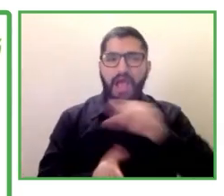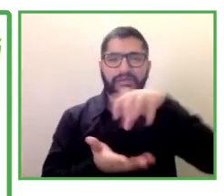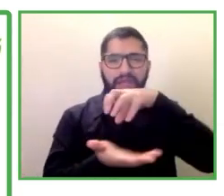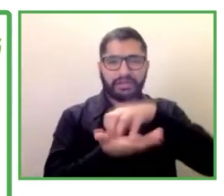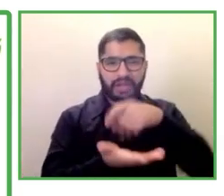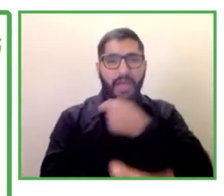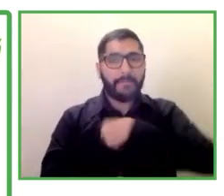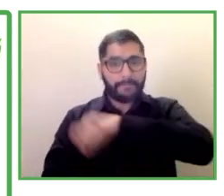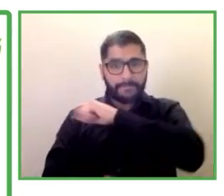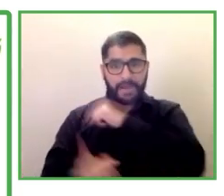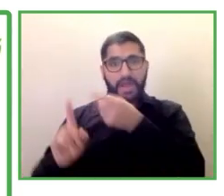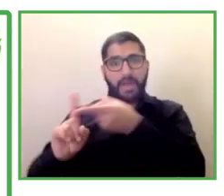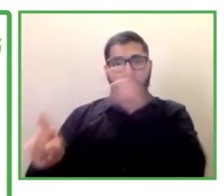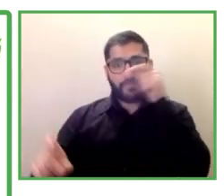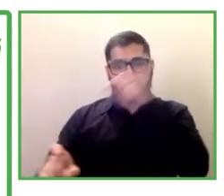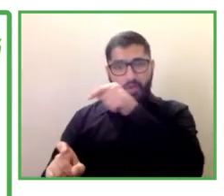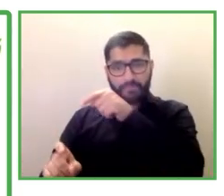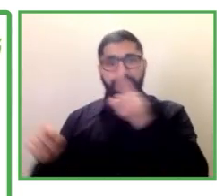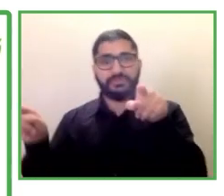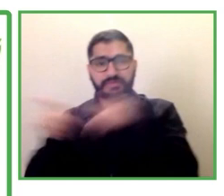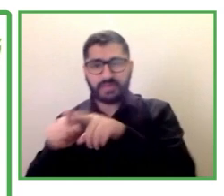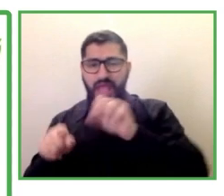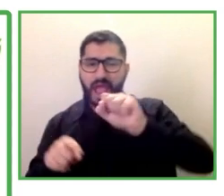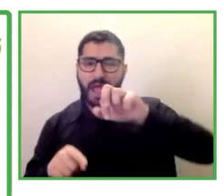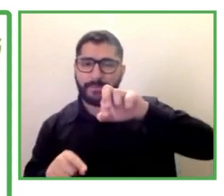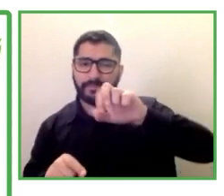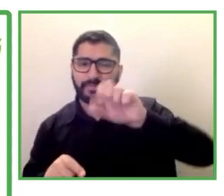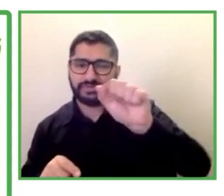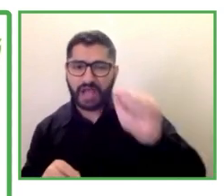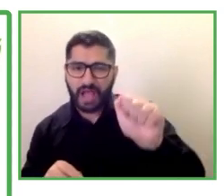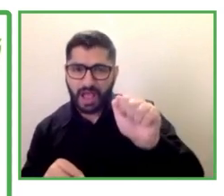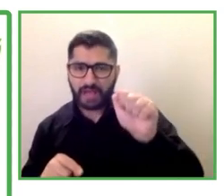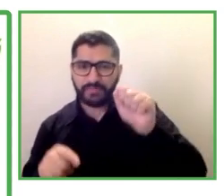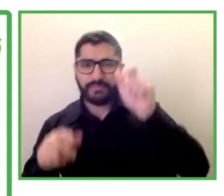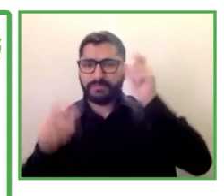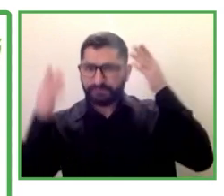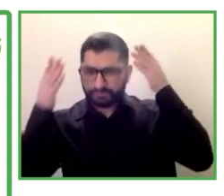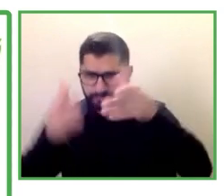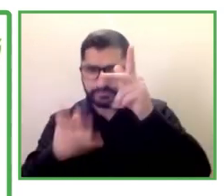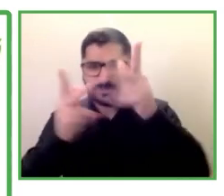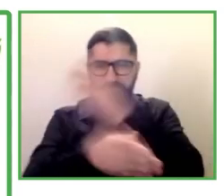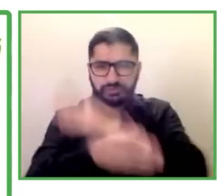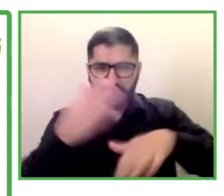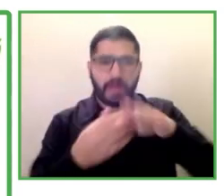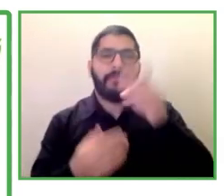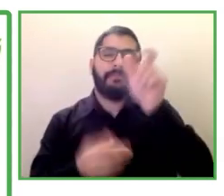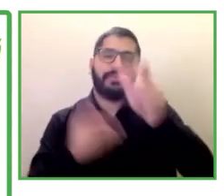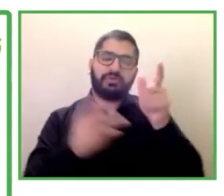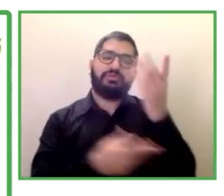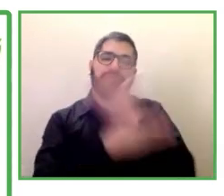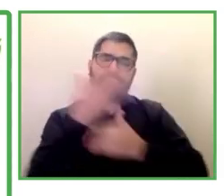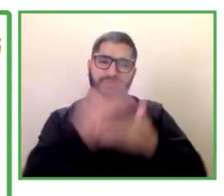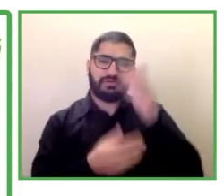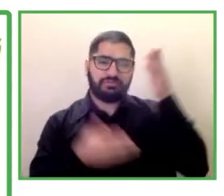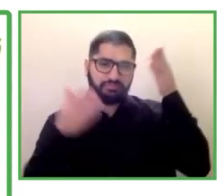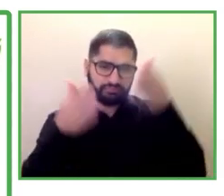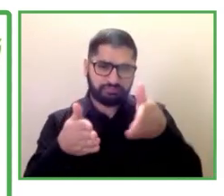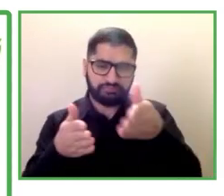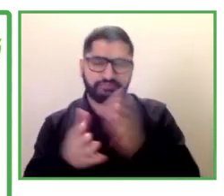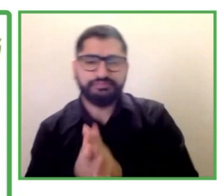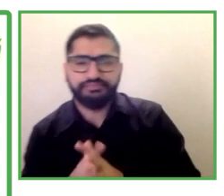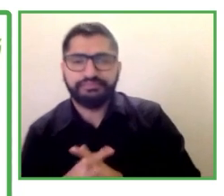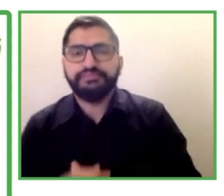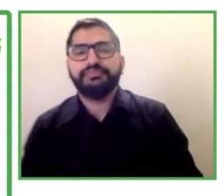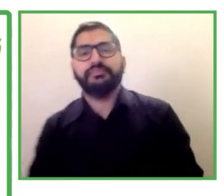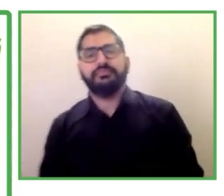2.000 personas con discapacidad intelectual a lo largo de todo el ciclo vital, desde la infancia a la vejez y cuenta